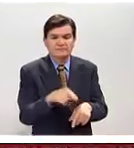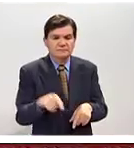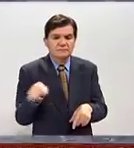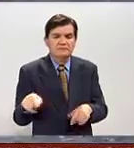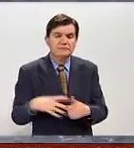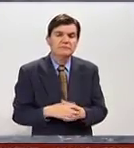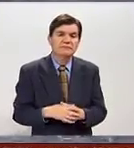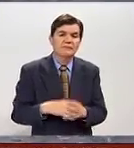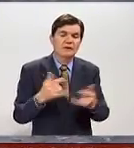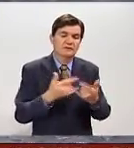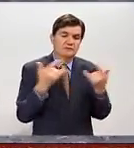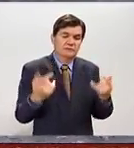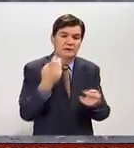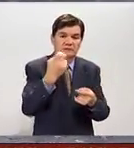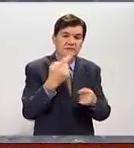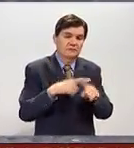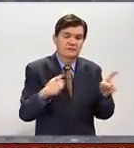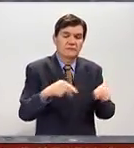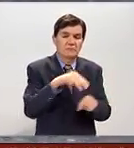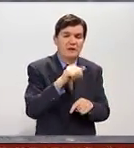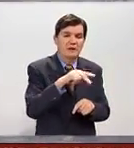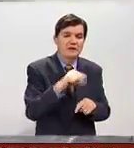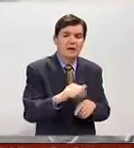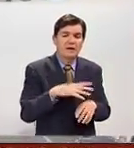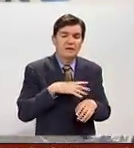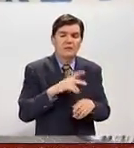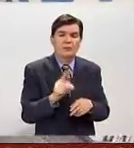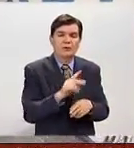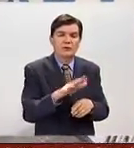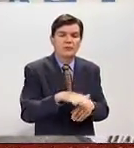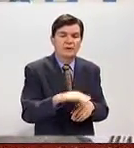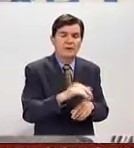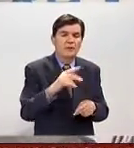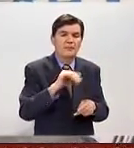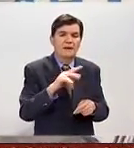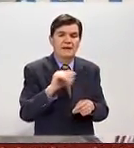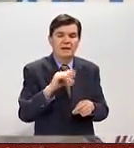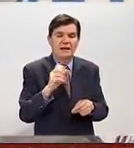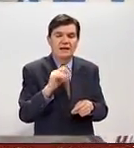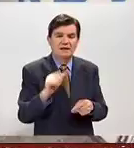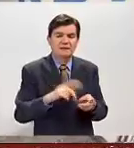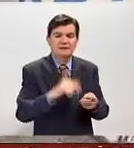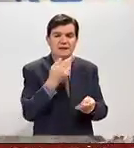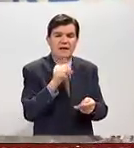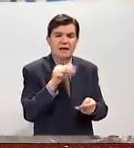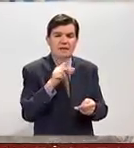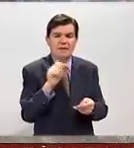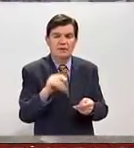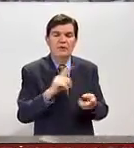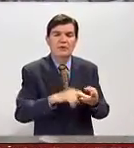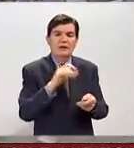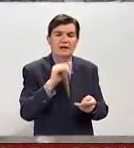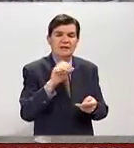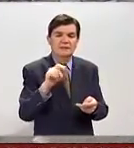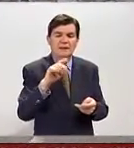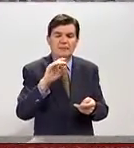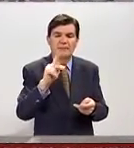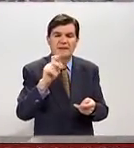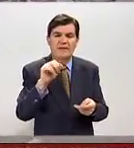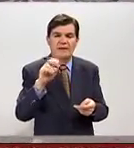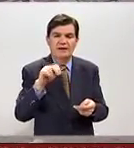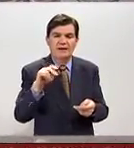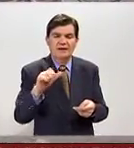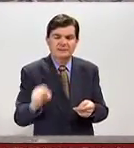La historia no es diferente en Manta, Porto Viejo, Bahía de Caraques, Jaramijó, Calceta y Pedernales.